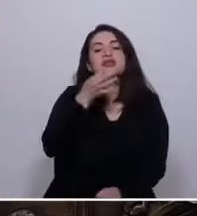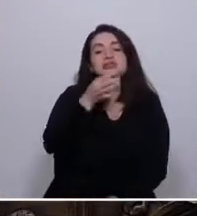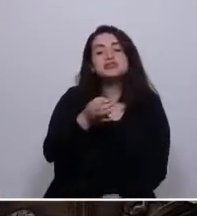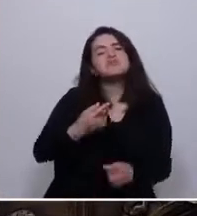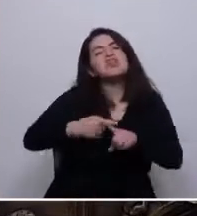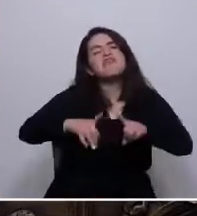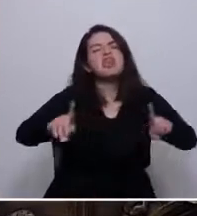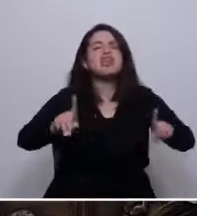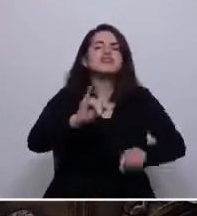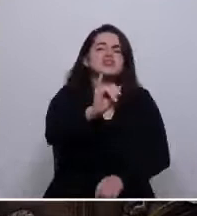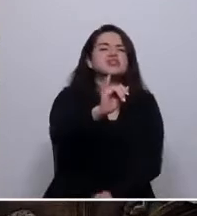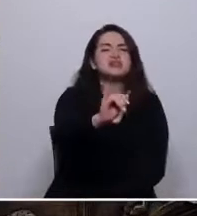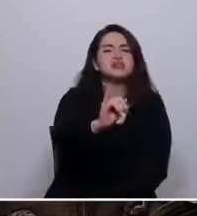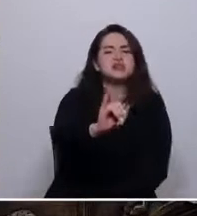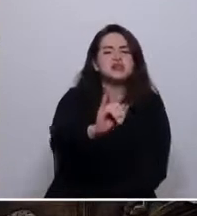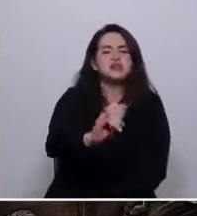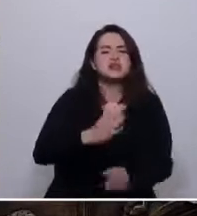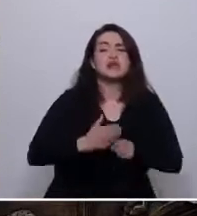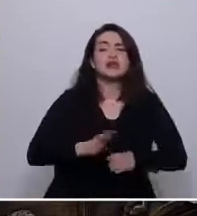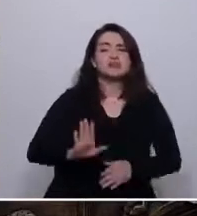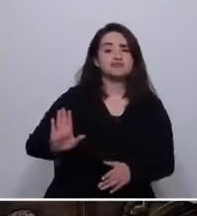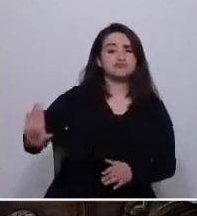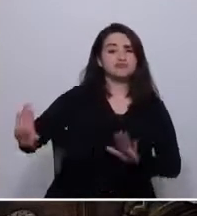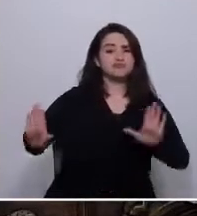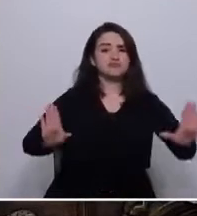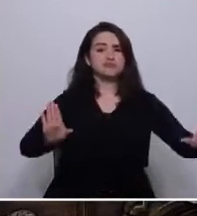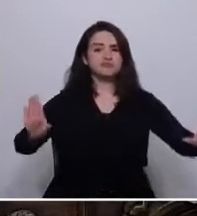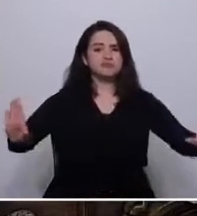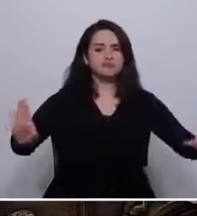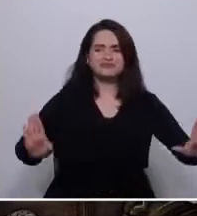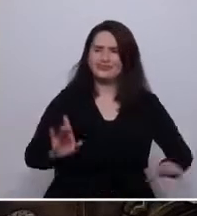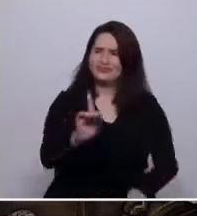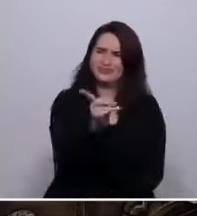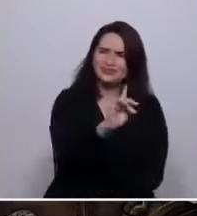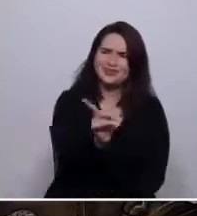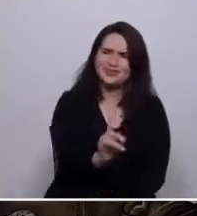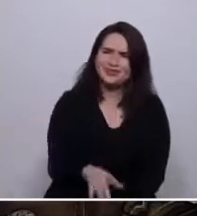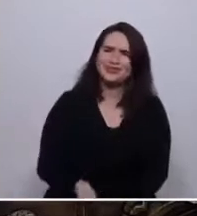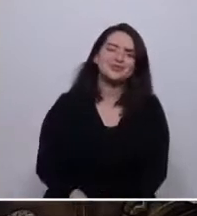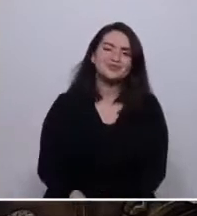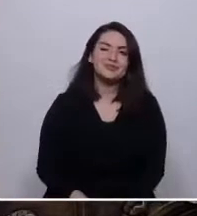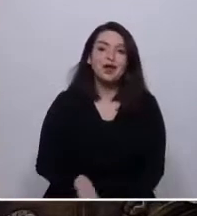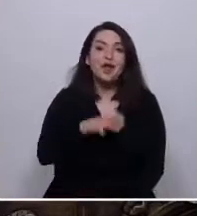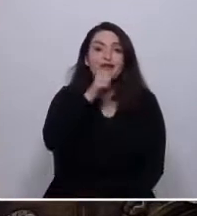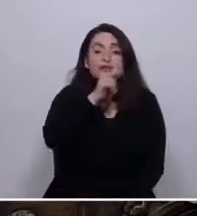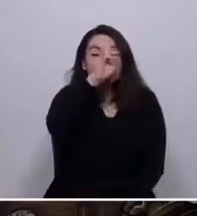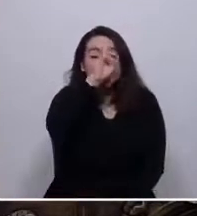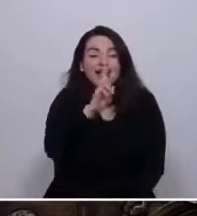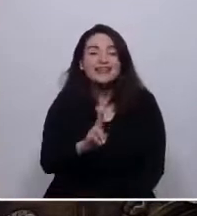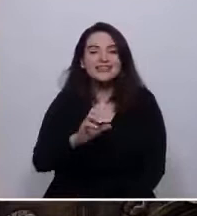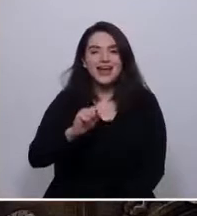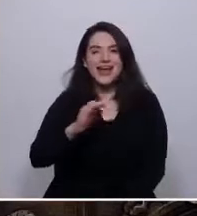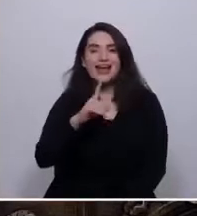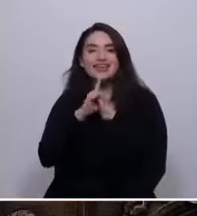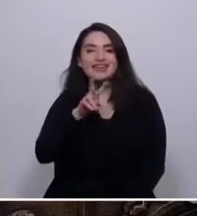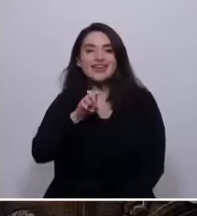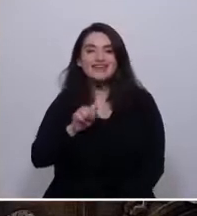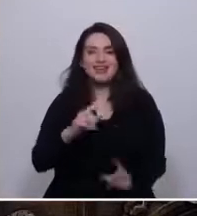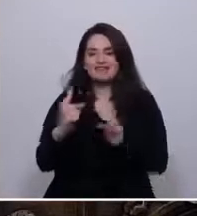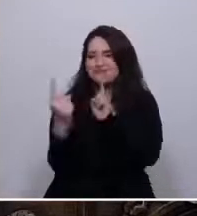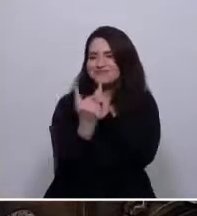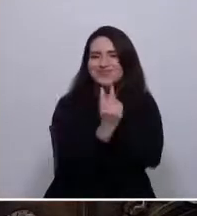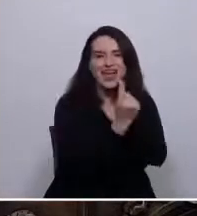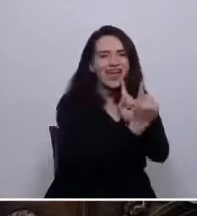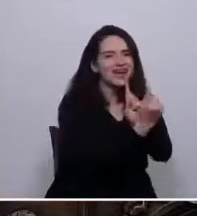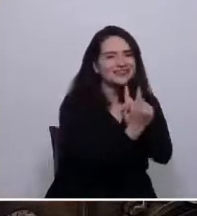diferencias, manteniéndonos distantes unos de otros. En nombre de la tolerancia activa tenemos que acercarnos unos a